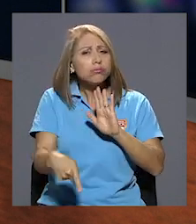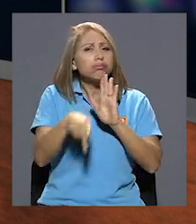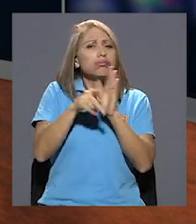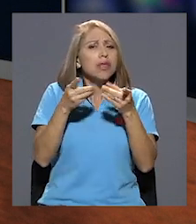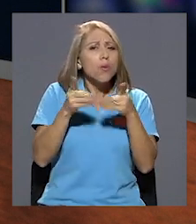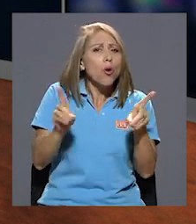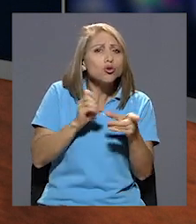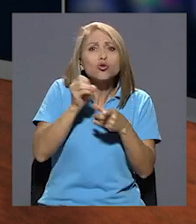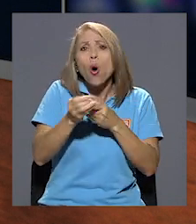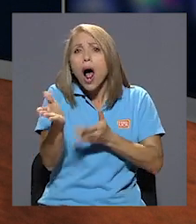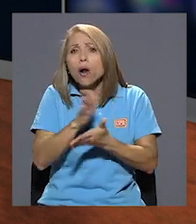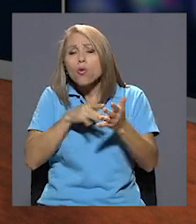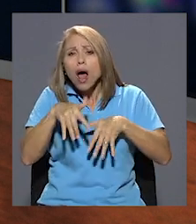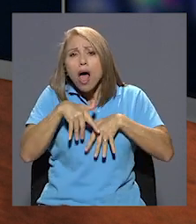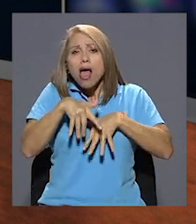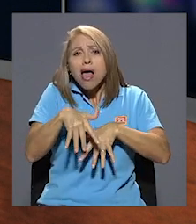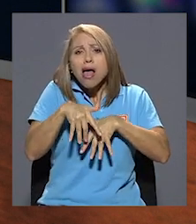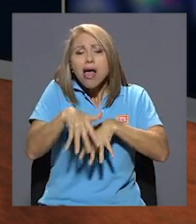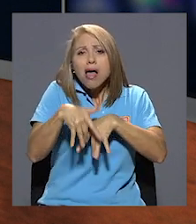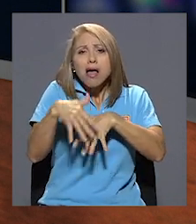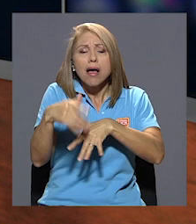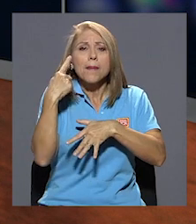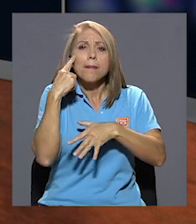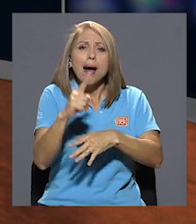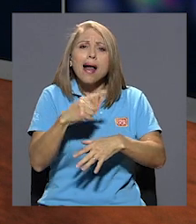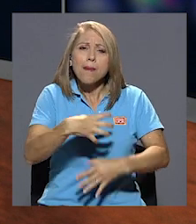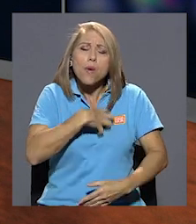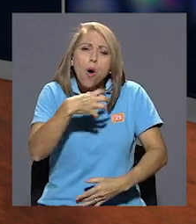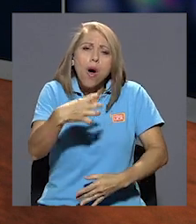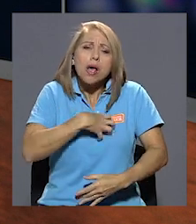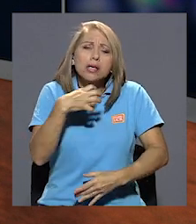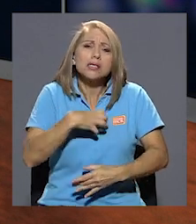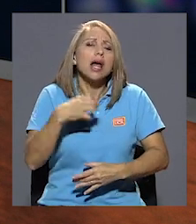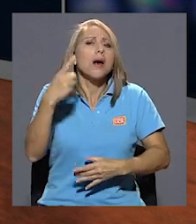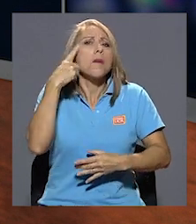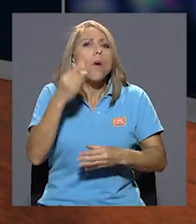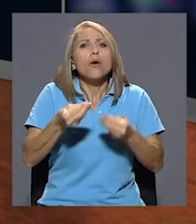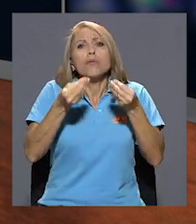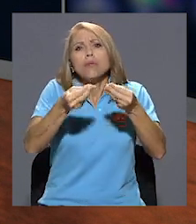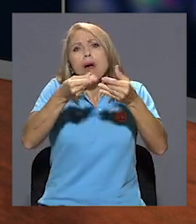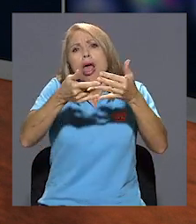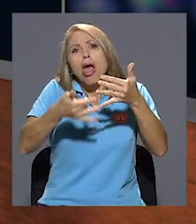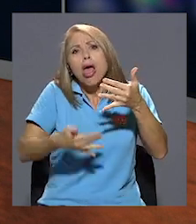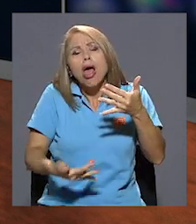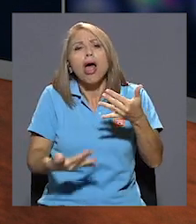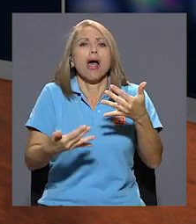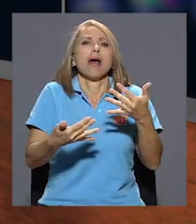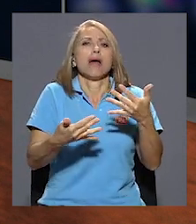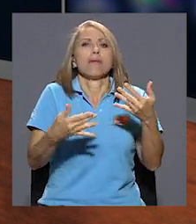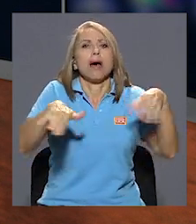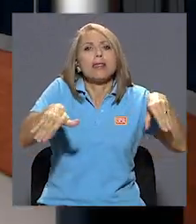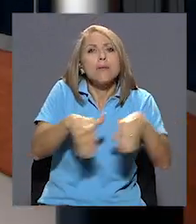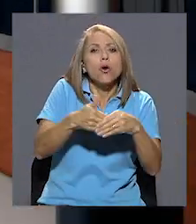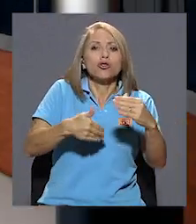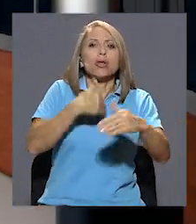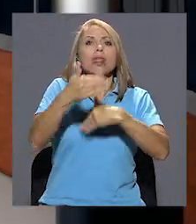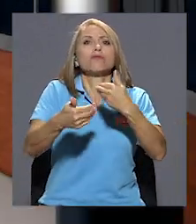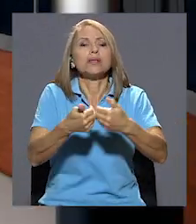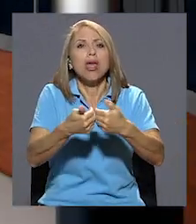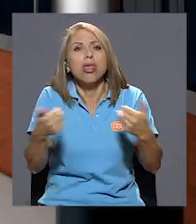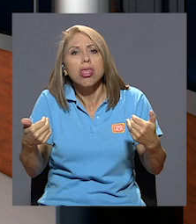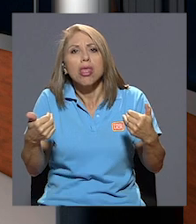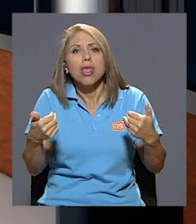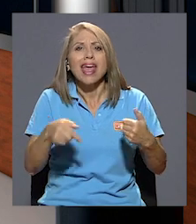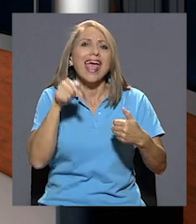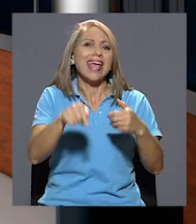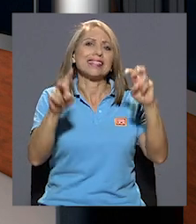divorcios o de alguna marcha organizada recientemente para protestar por el creciente número de matrimonios disueltos? Ese ya